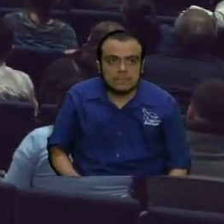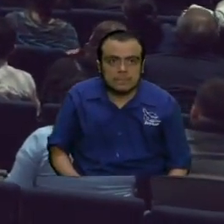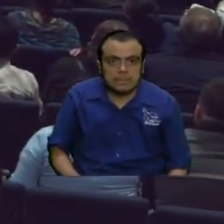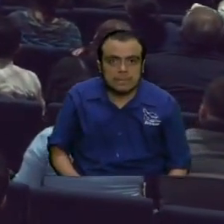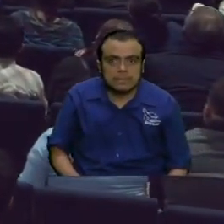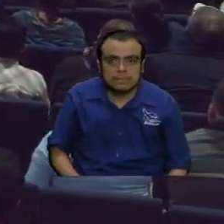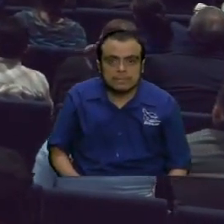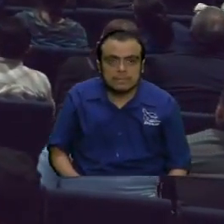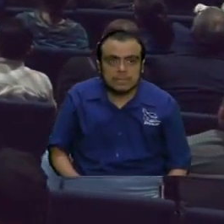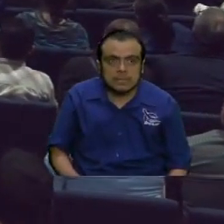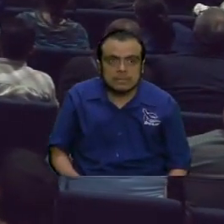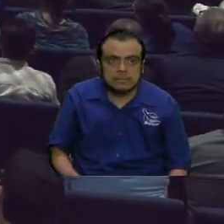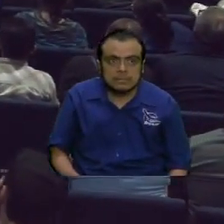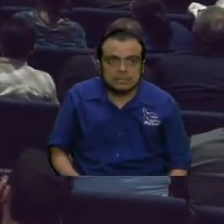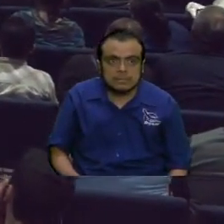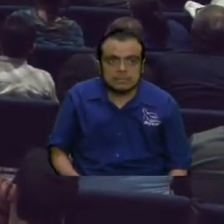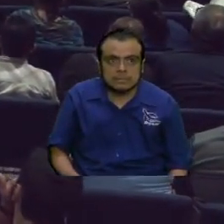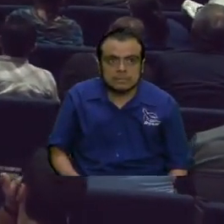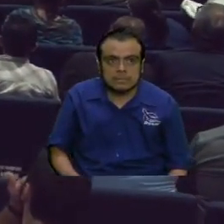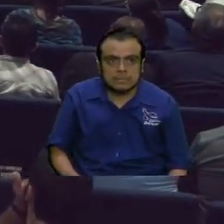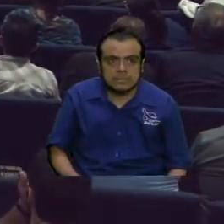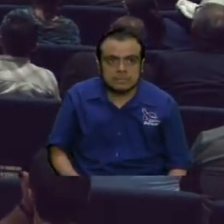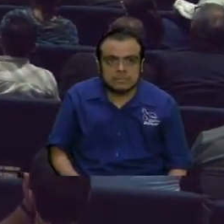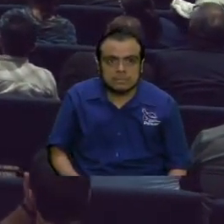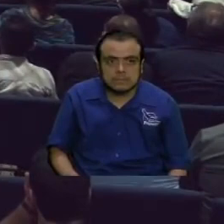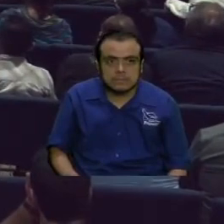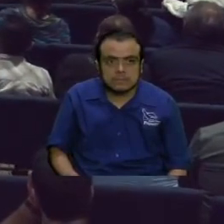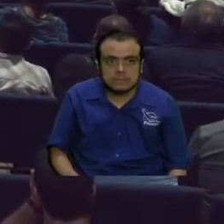personas y ni siquiera un millón de personas saben esto